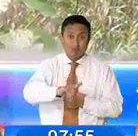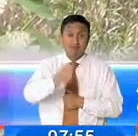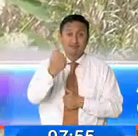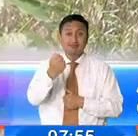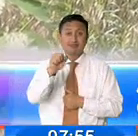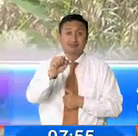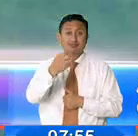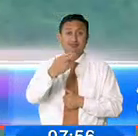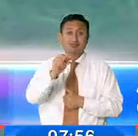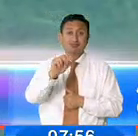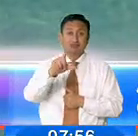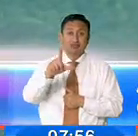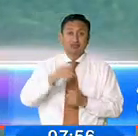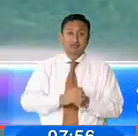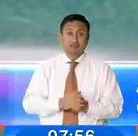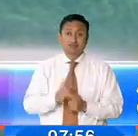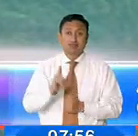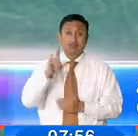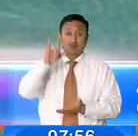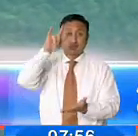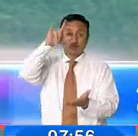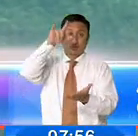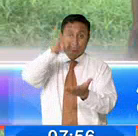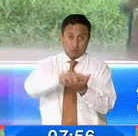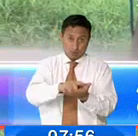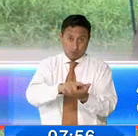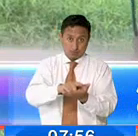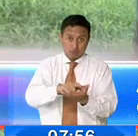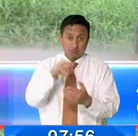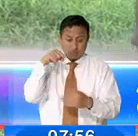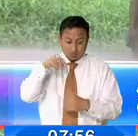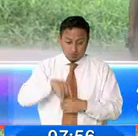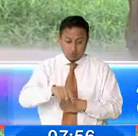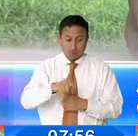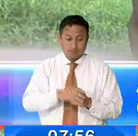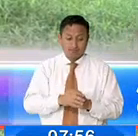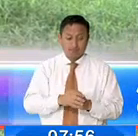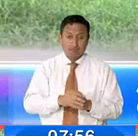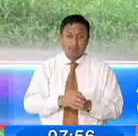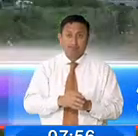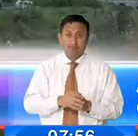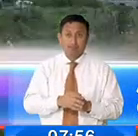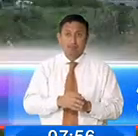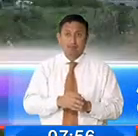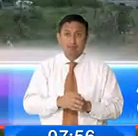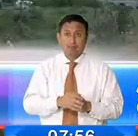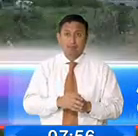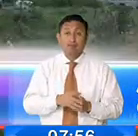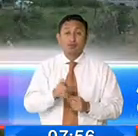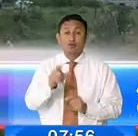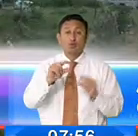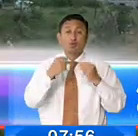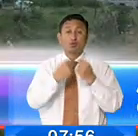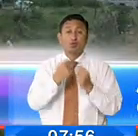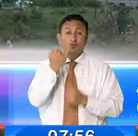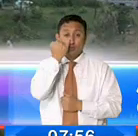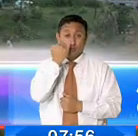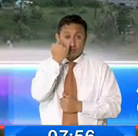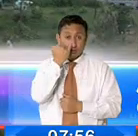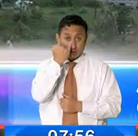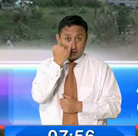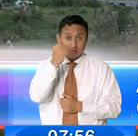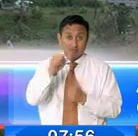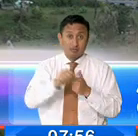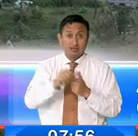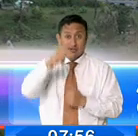en Pastaza. El avión de la empresa Aéreo Xurco cubría la ruta Juyuinza, pequeña población indígena fronteriza